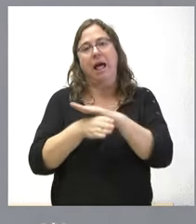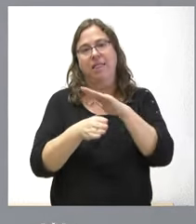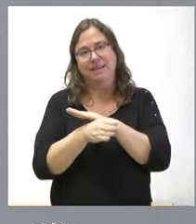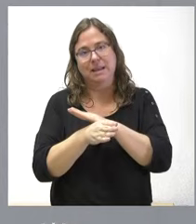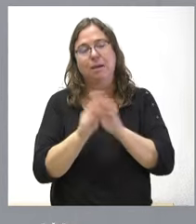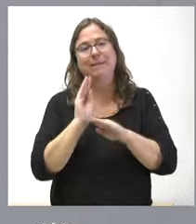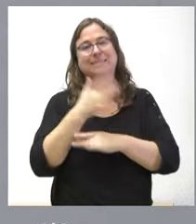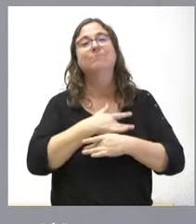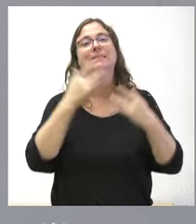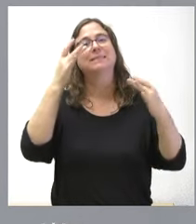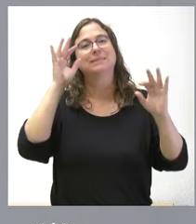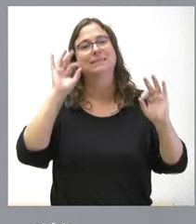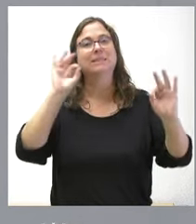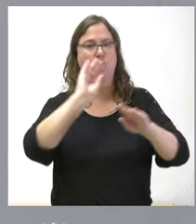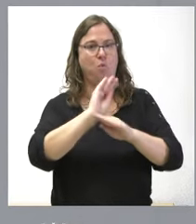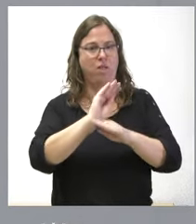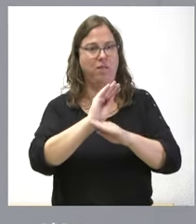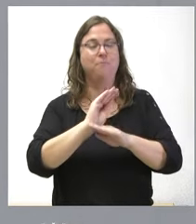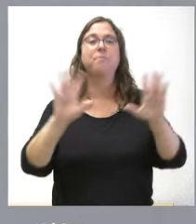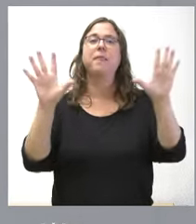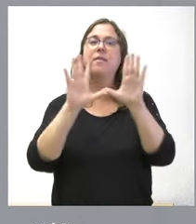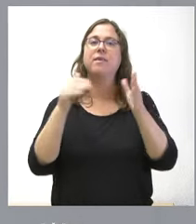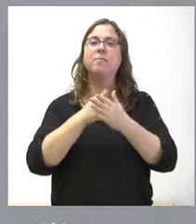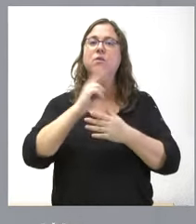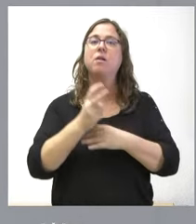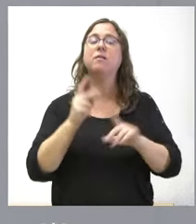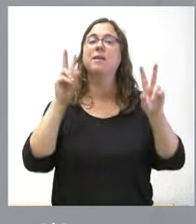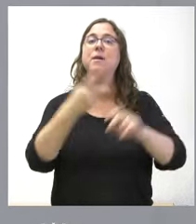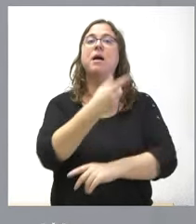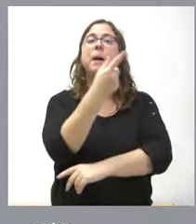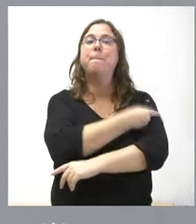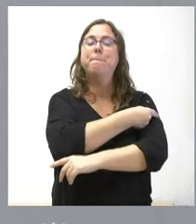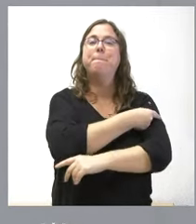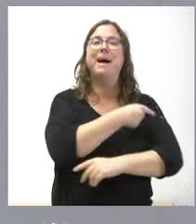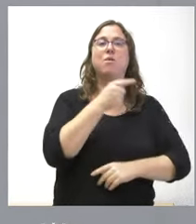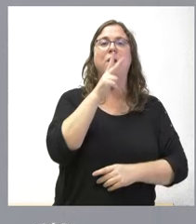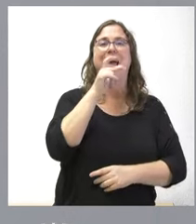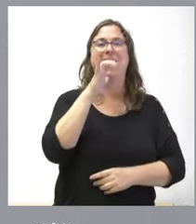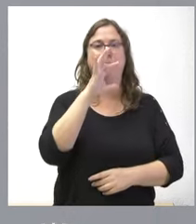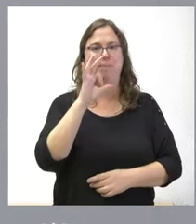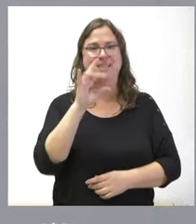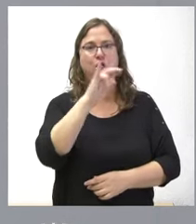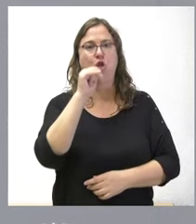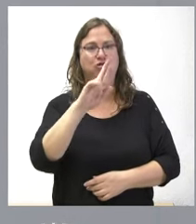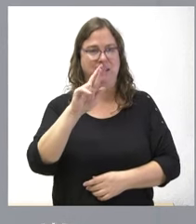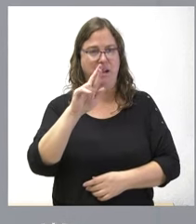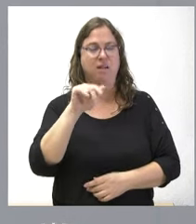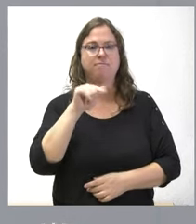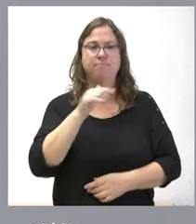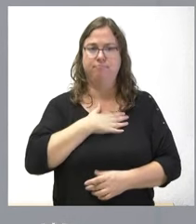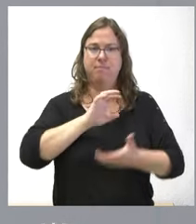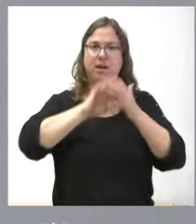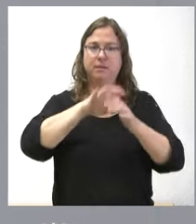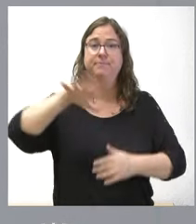actuaciones. 10 millones de euros para la vacuna del Herpes Zoster en nuestra comunidad autónoma. Se